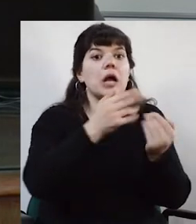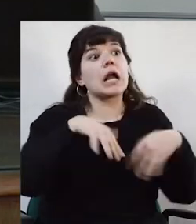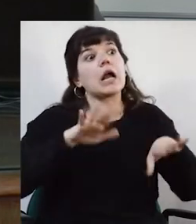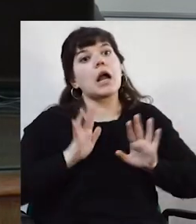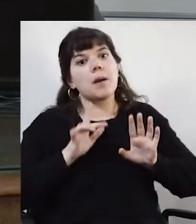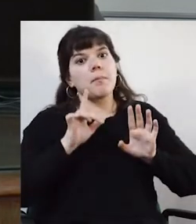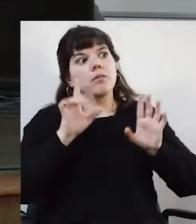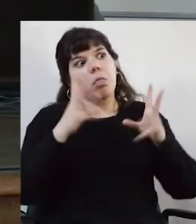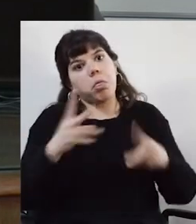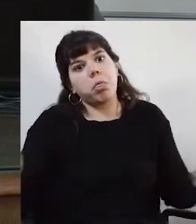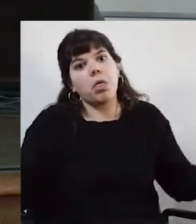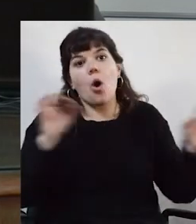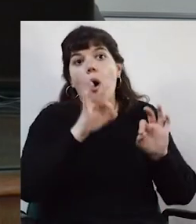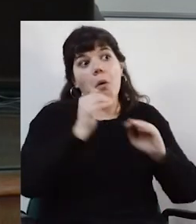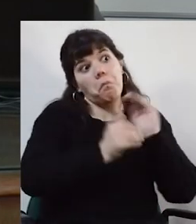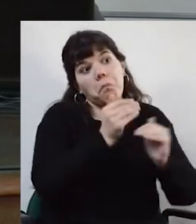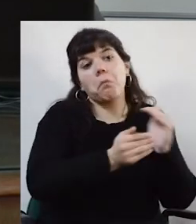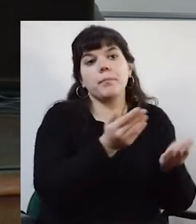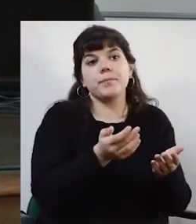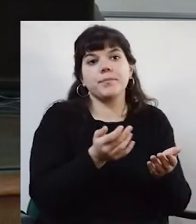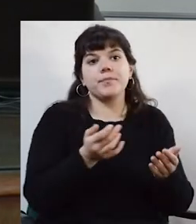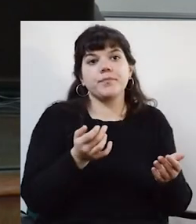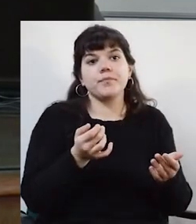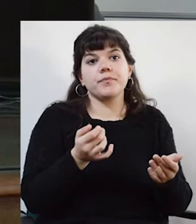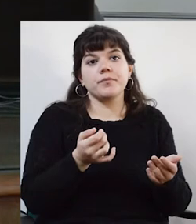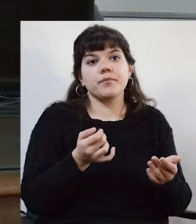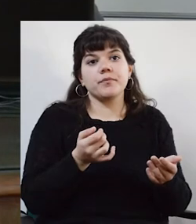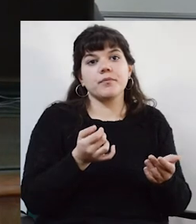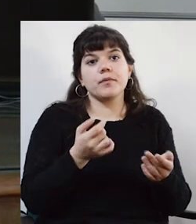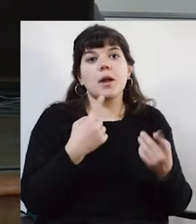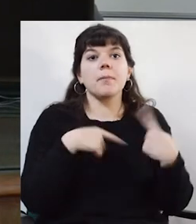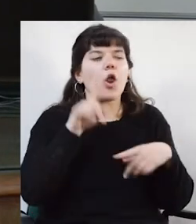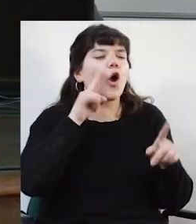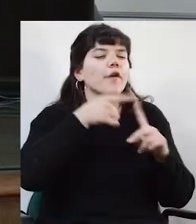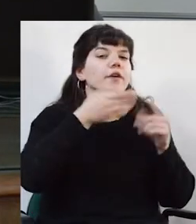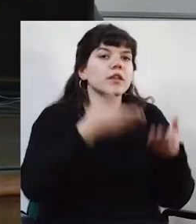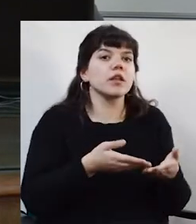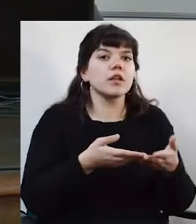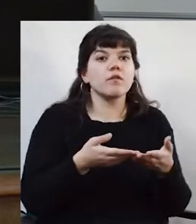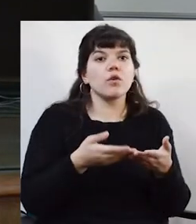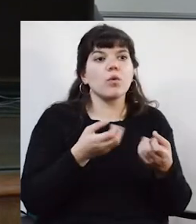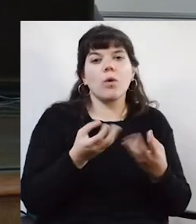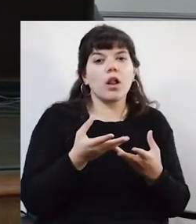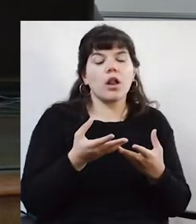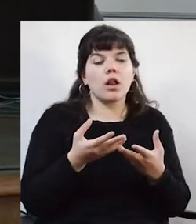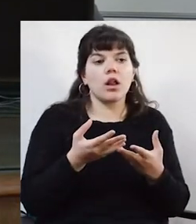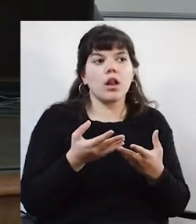incapaz que se murió o se regalizó, pero apuntaba básicamente a que